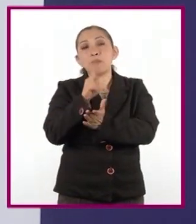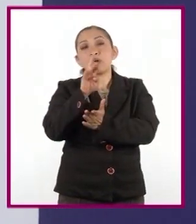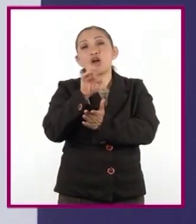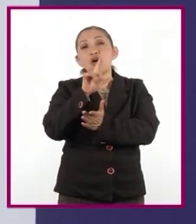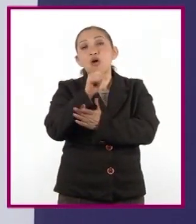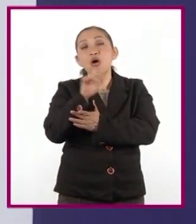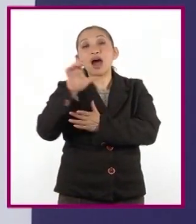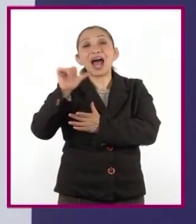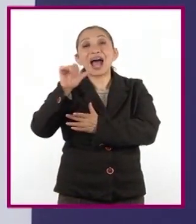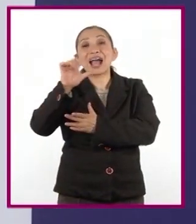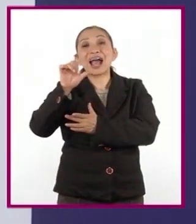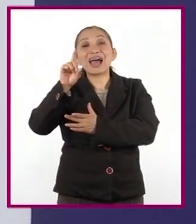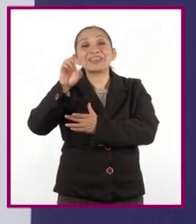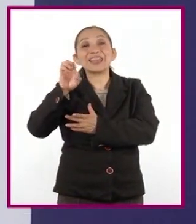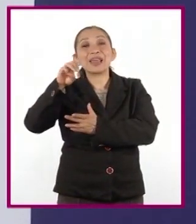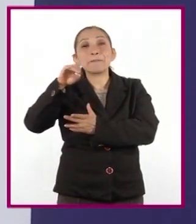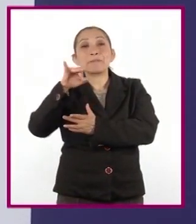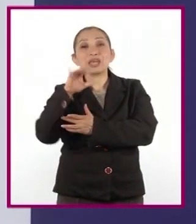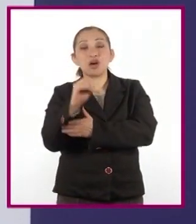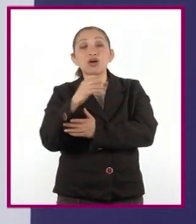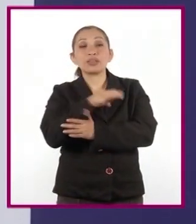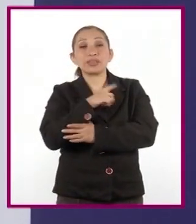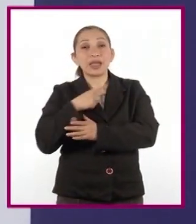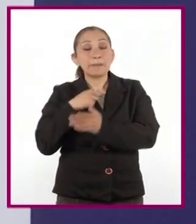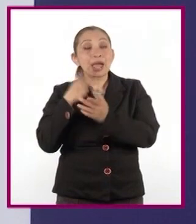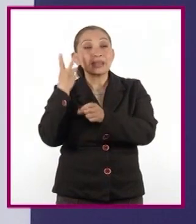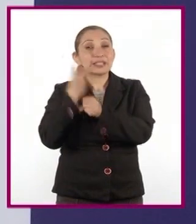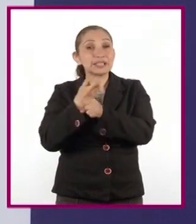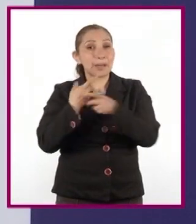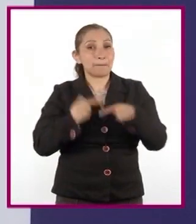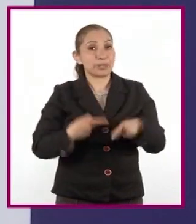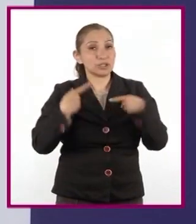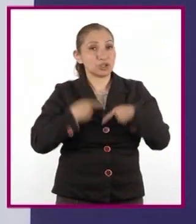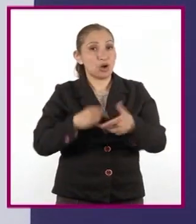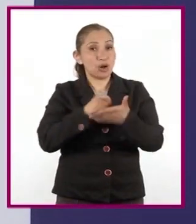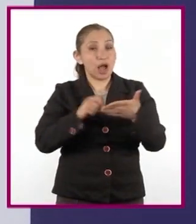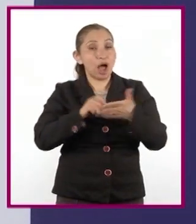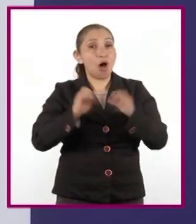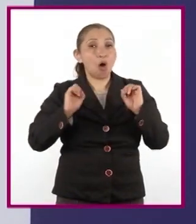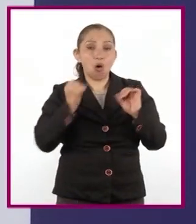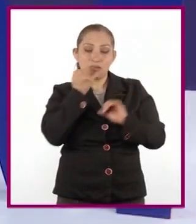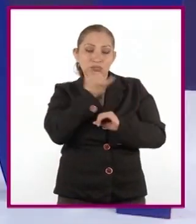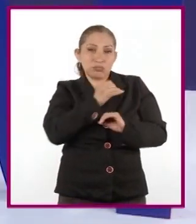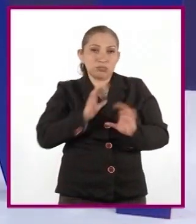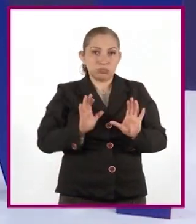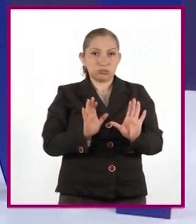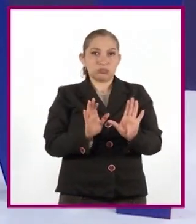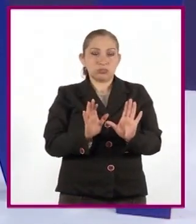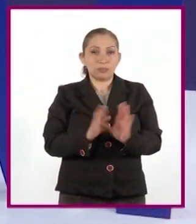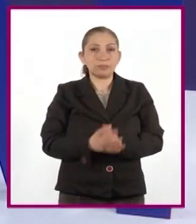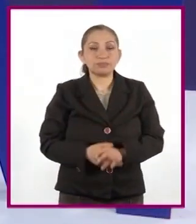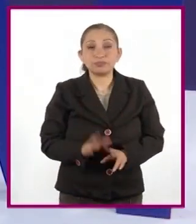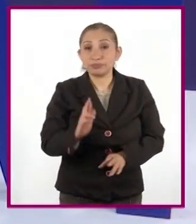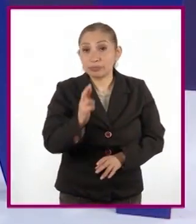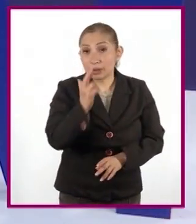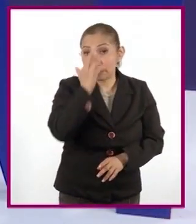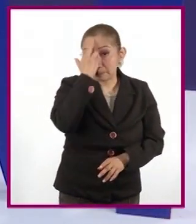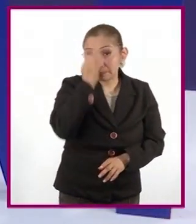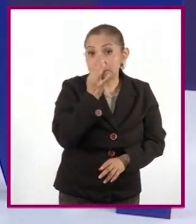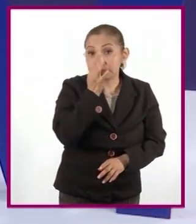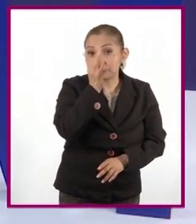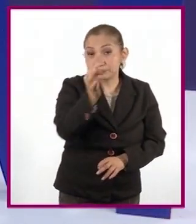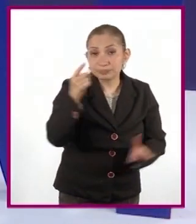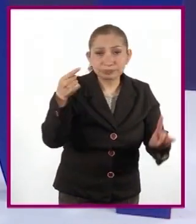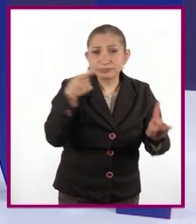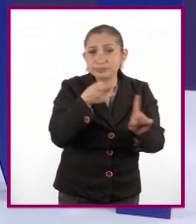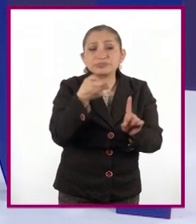académico y debe ser escrito en tercera persona o impersonal. Les recuerdo que el